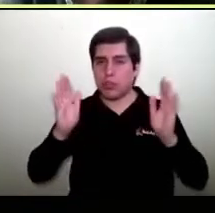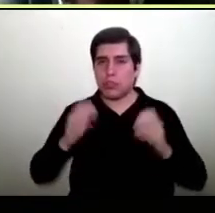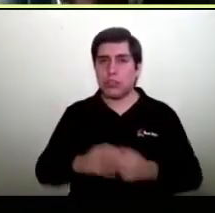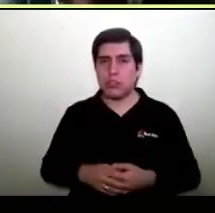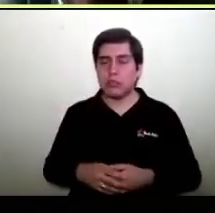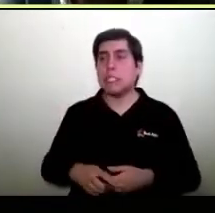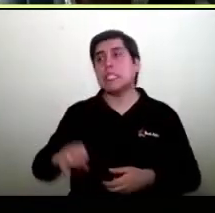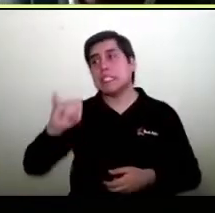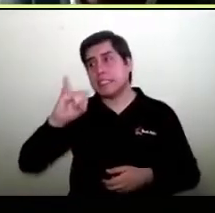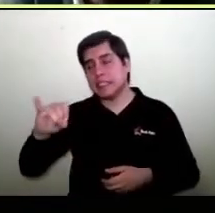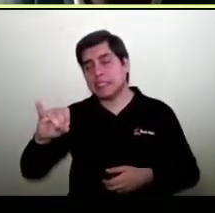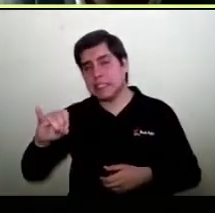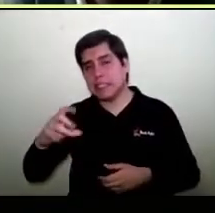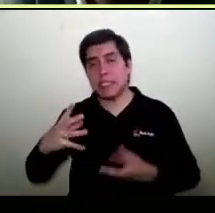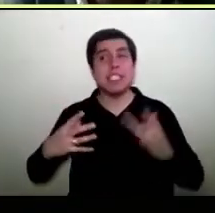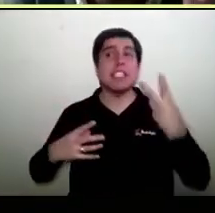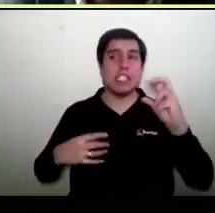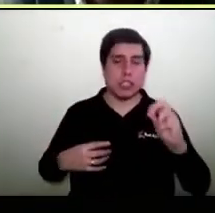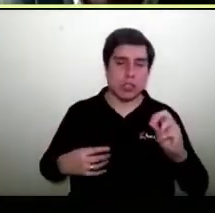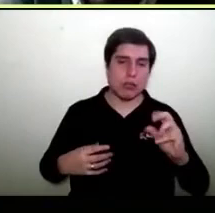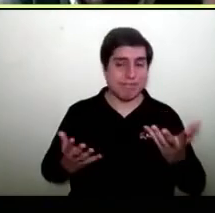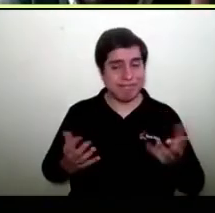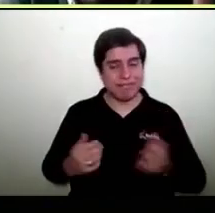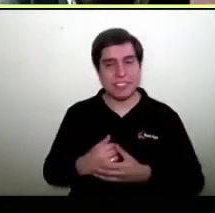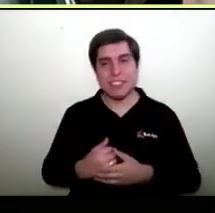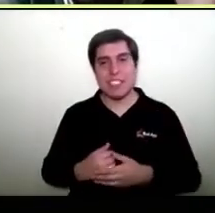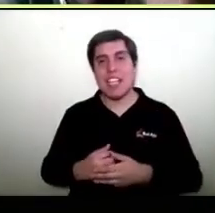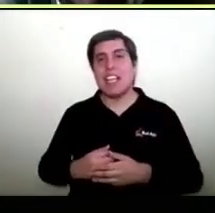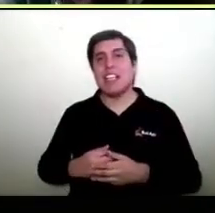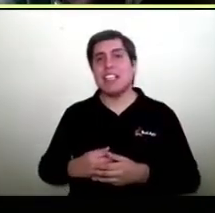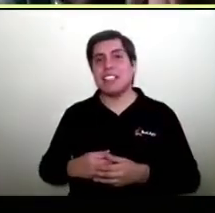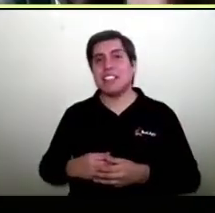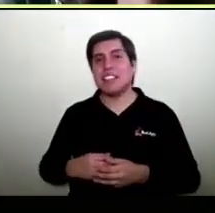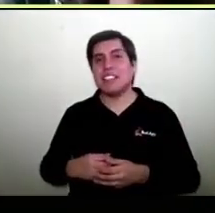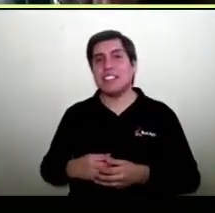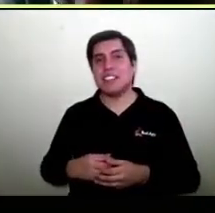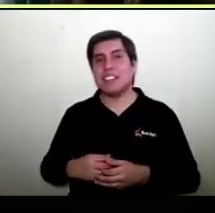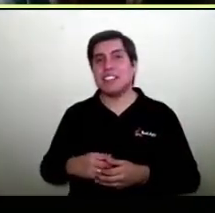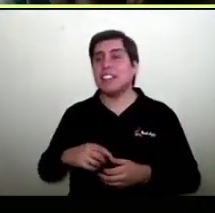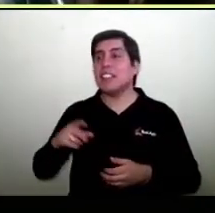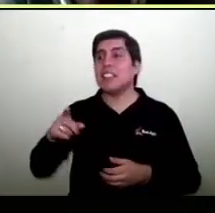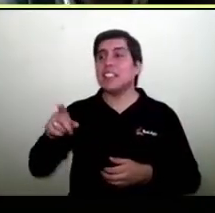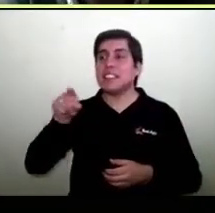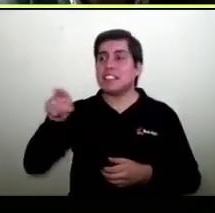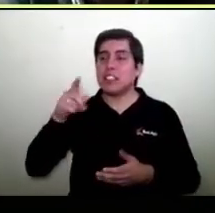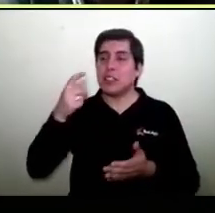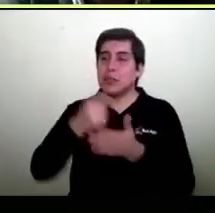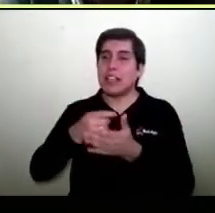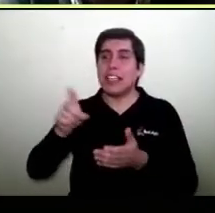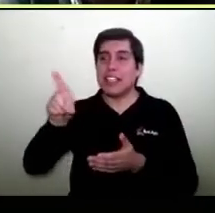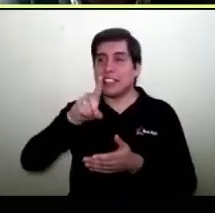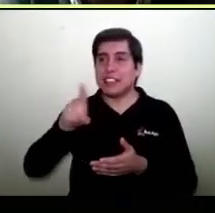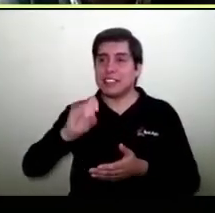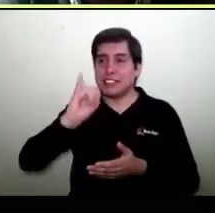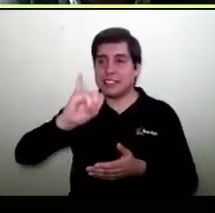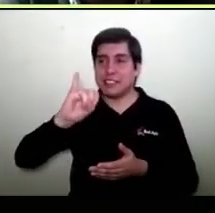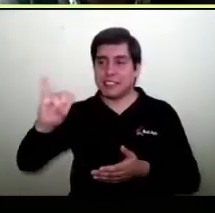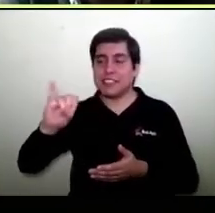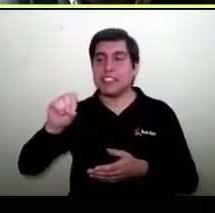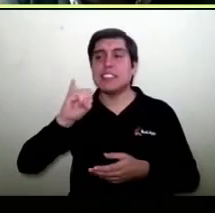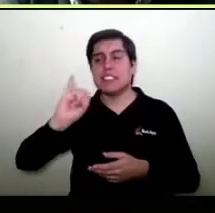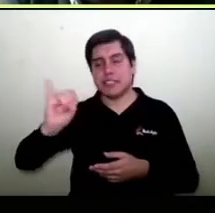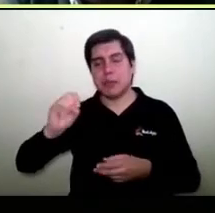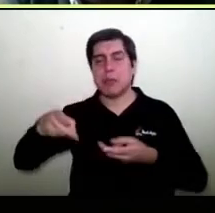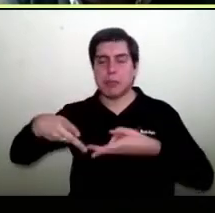Sí y no. Los que están debidamente inscritos en el servicio puesto interno y que pertenecen y que están